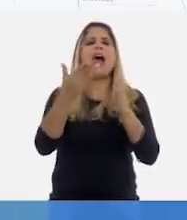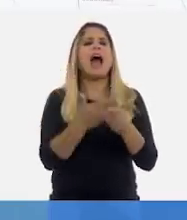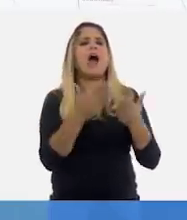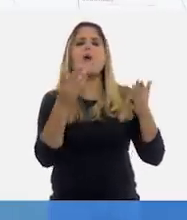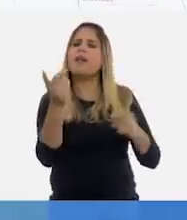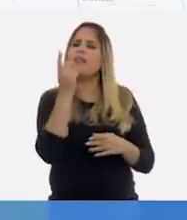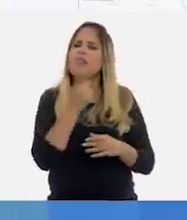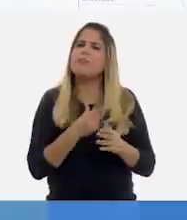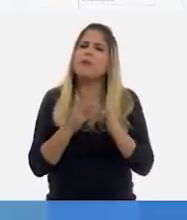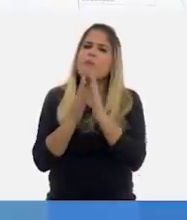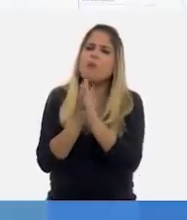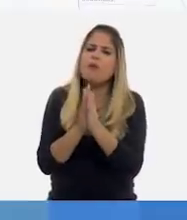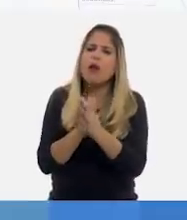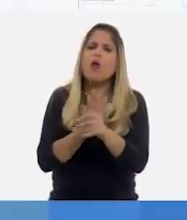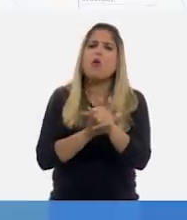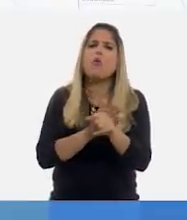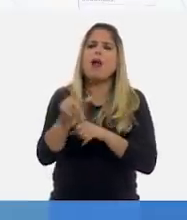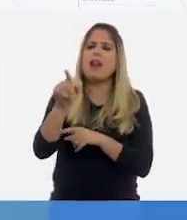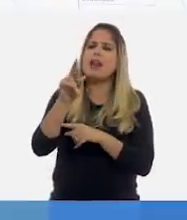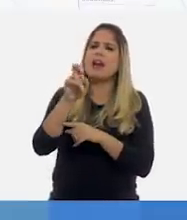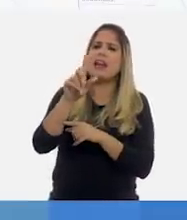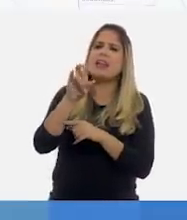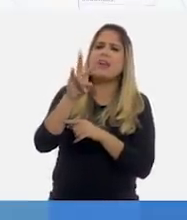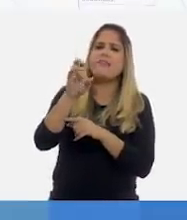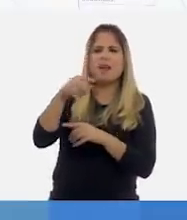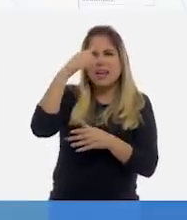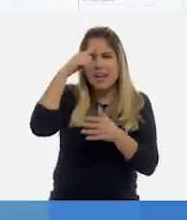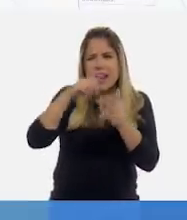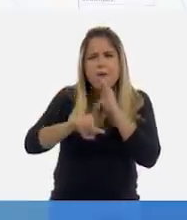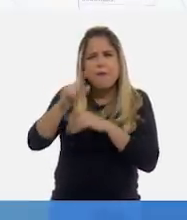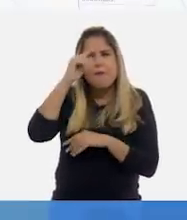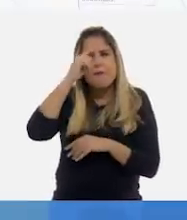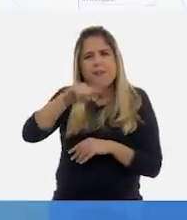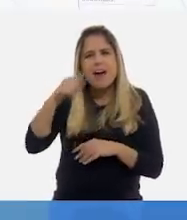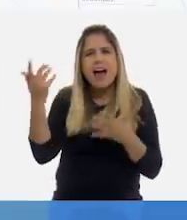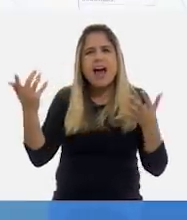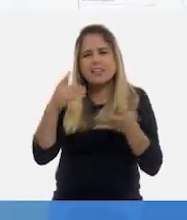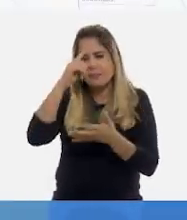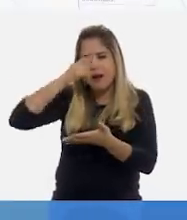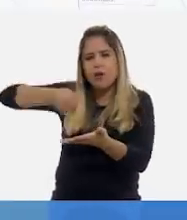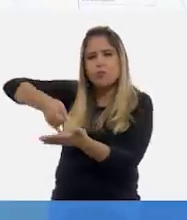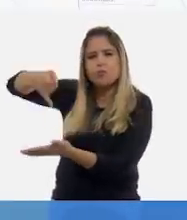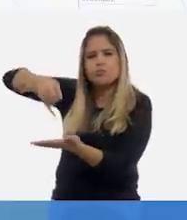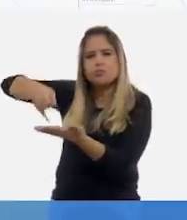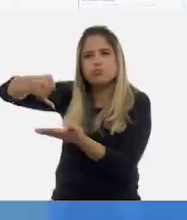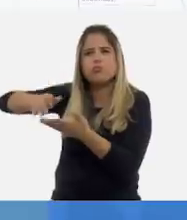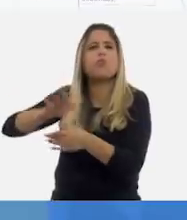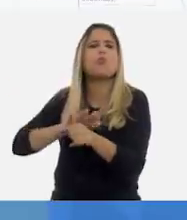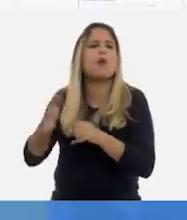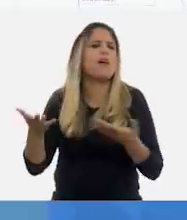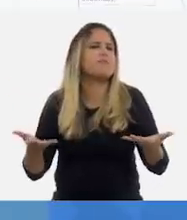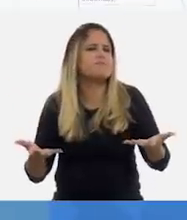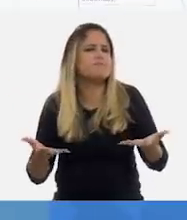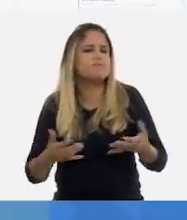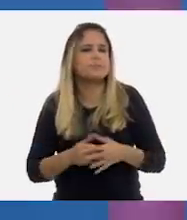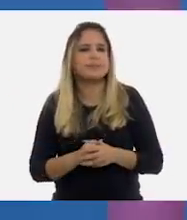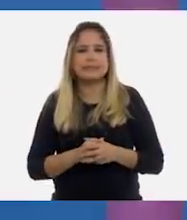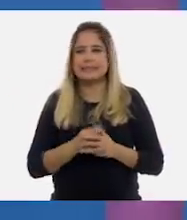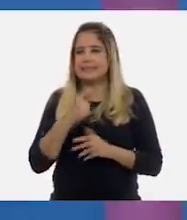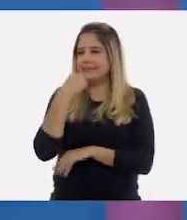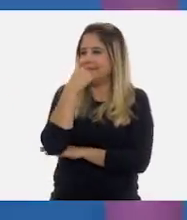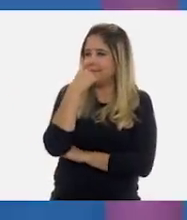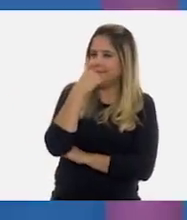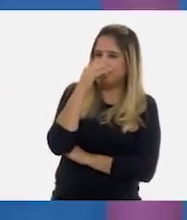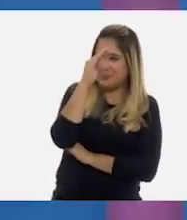dime, por favor, ¿en qué tipo de relieve crees que sea más fácil llevar a cabo la agricultura? Ay, a ver, déjeme